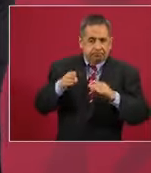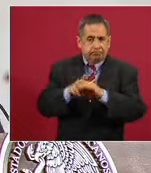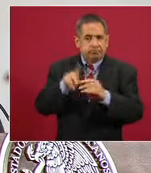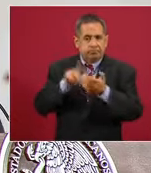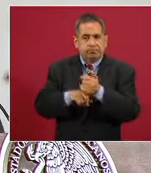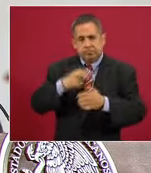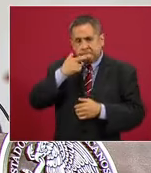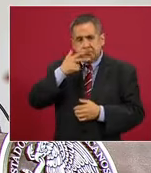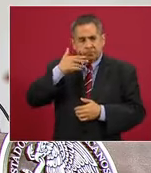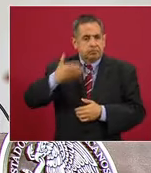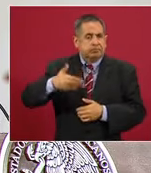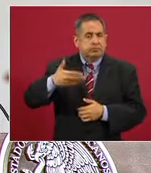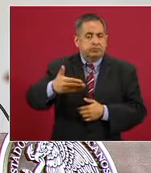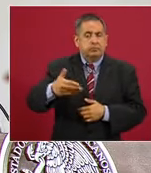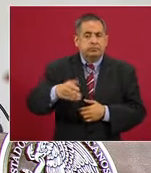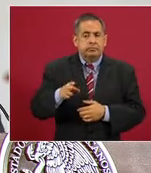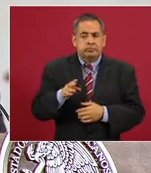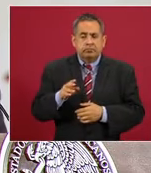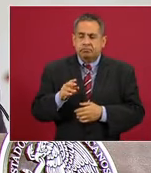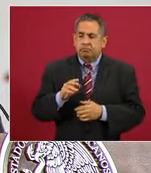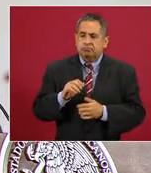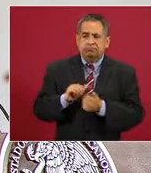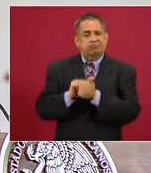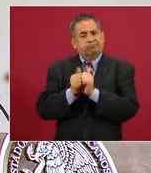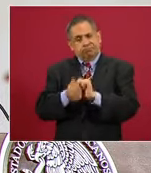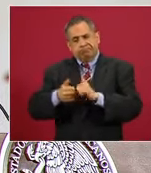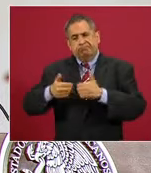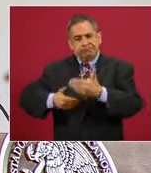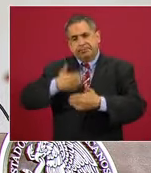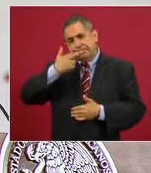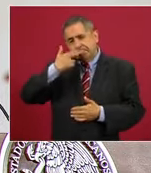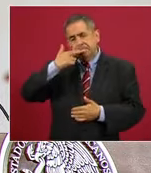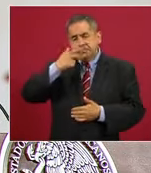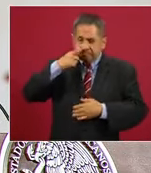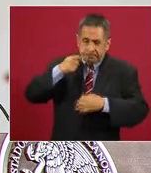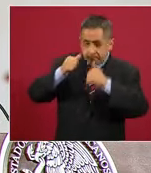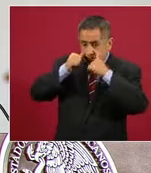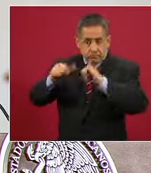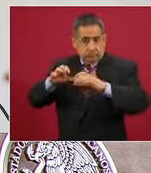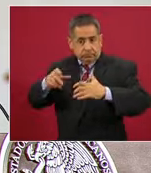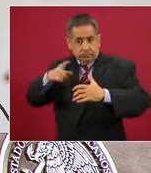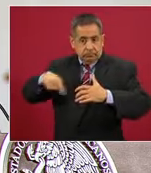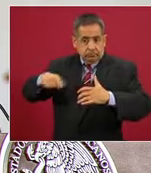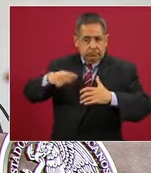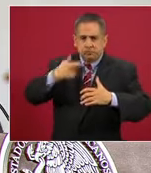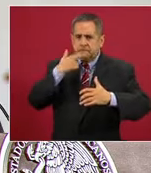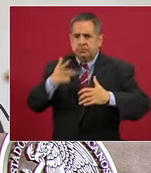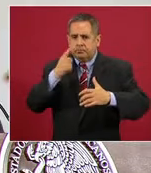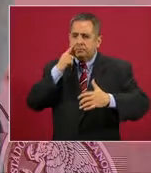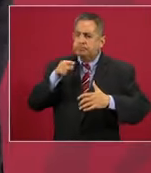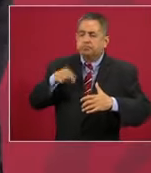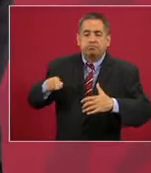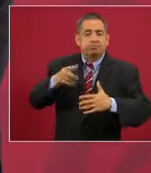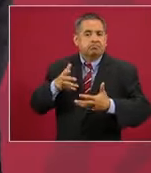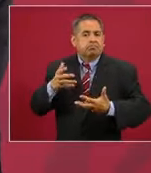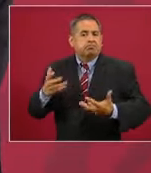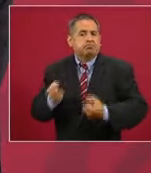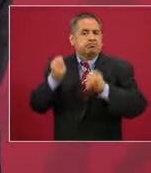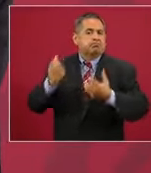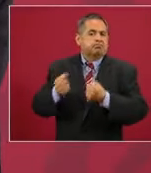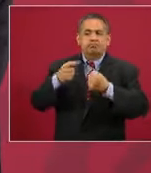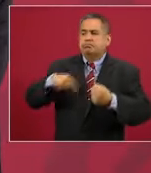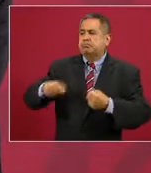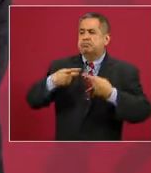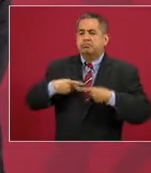aún más la atención y podamos salvar más